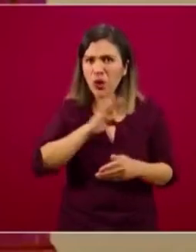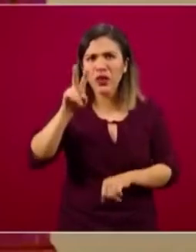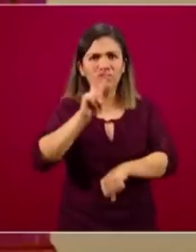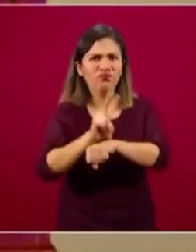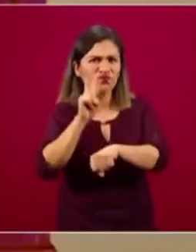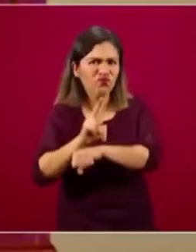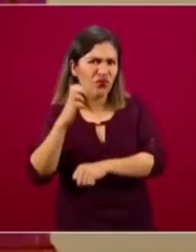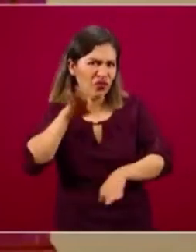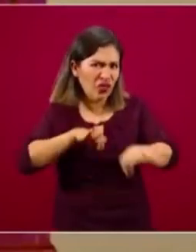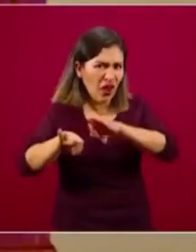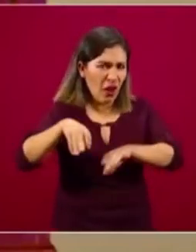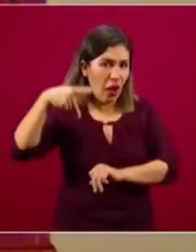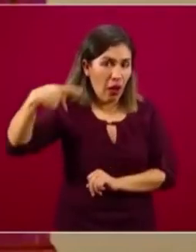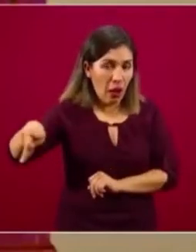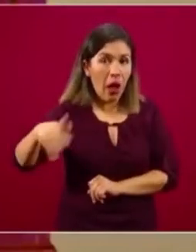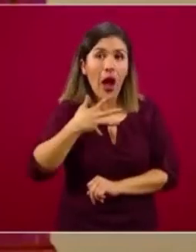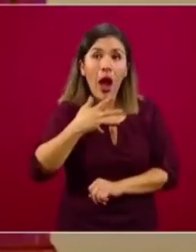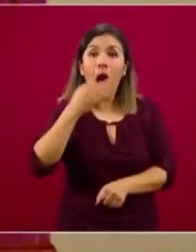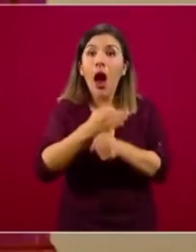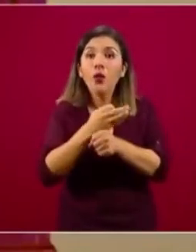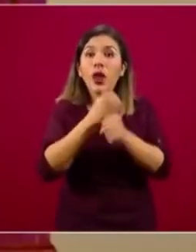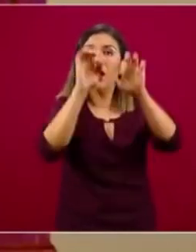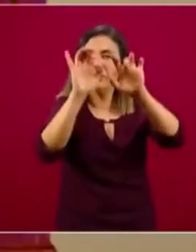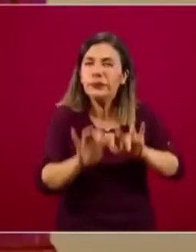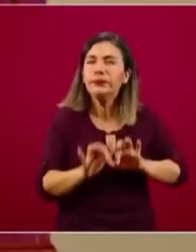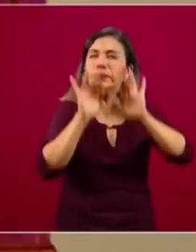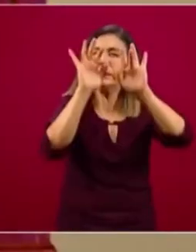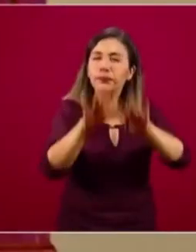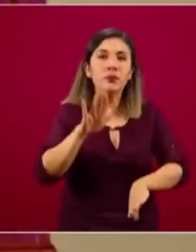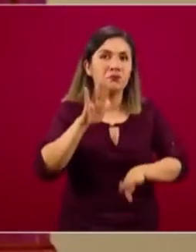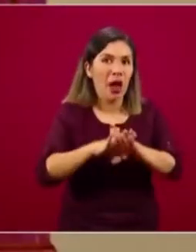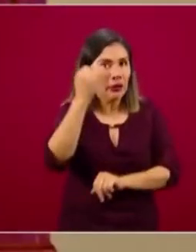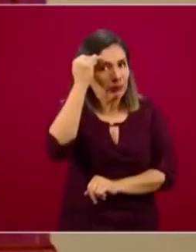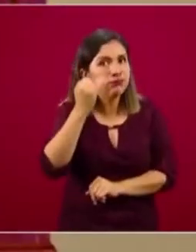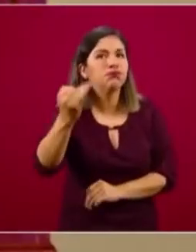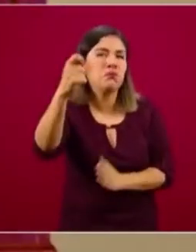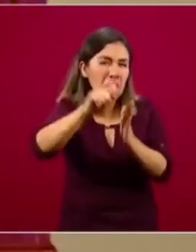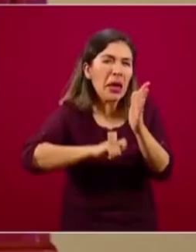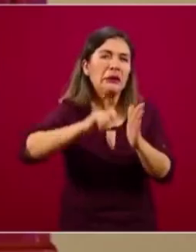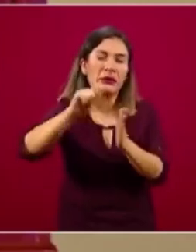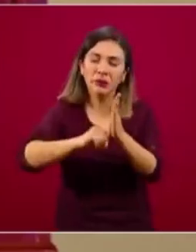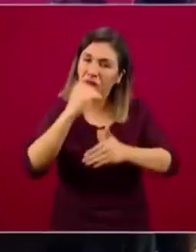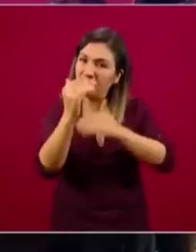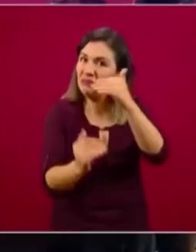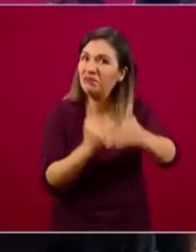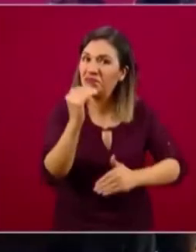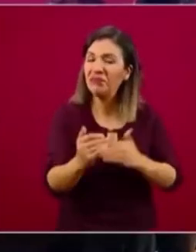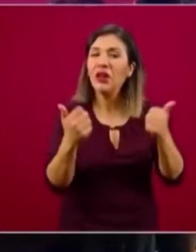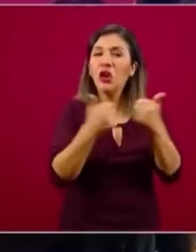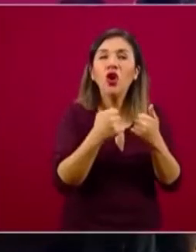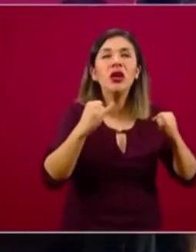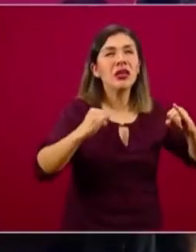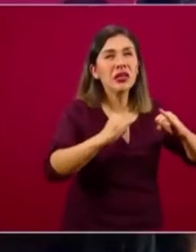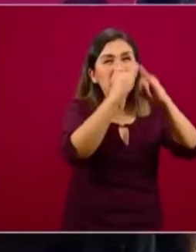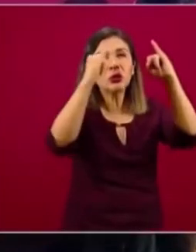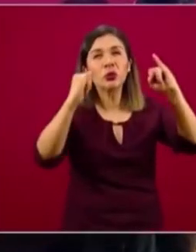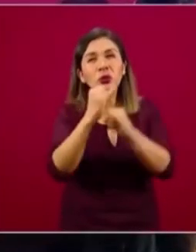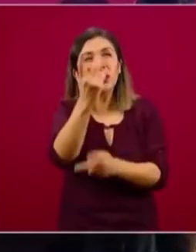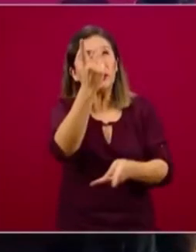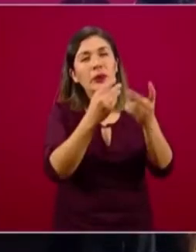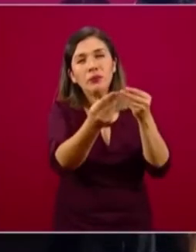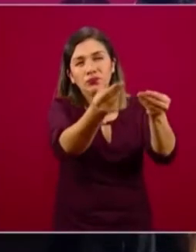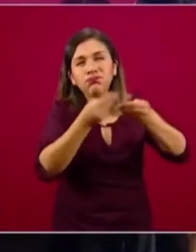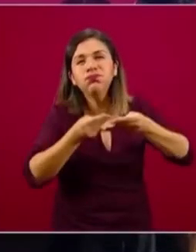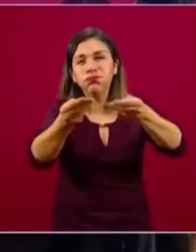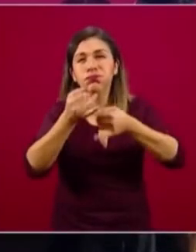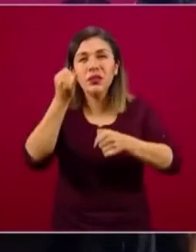que nos va a llevar varios meses, por supuesto, estamos dependencia por dependencia levantando esta información y es importante mencionar que a